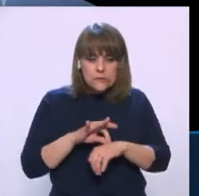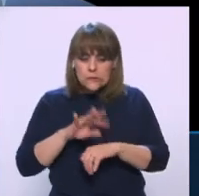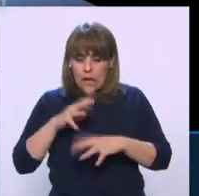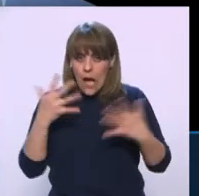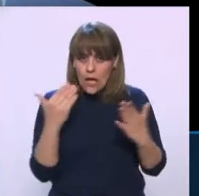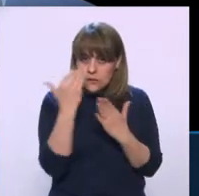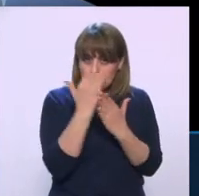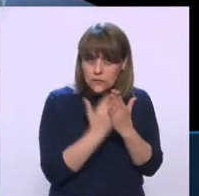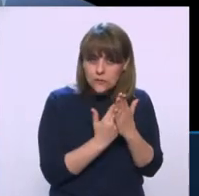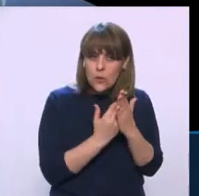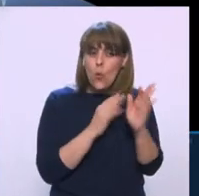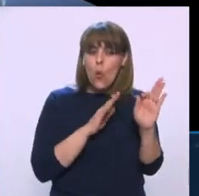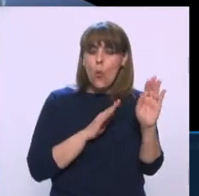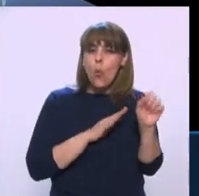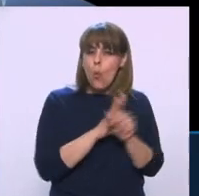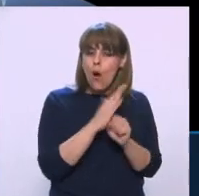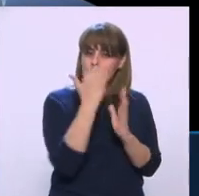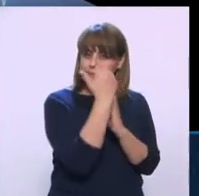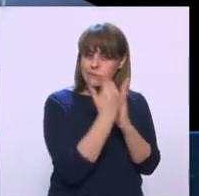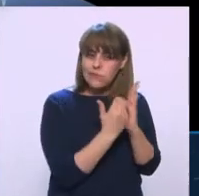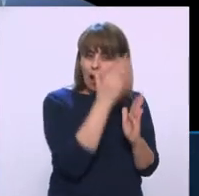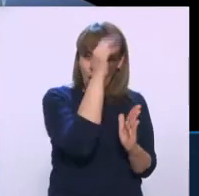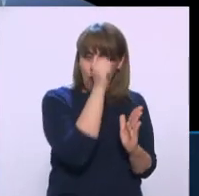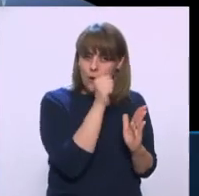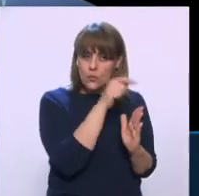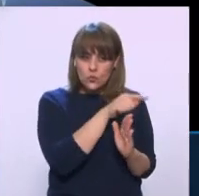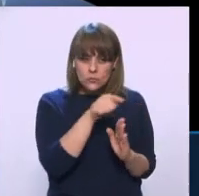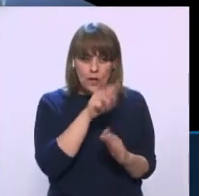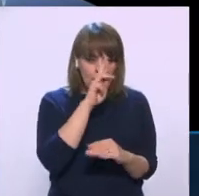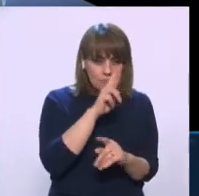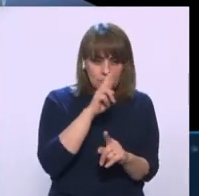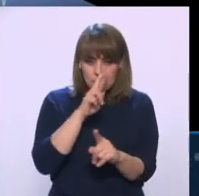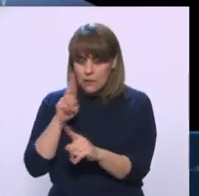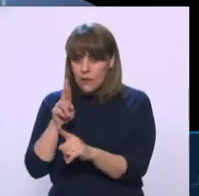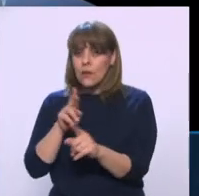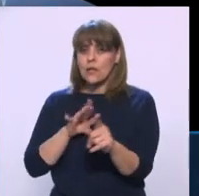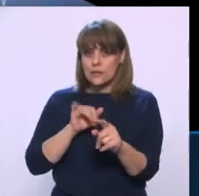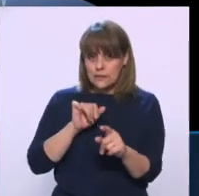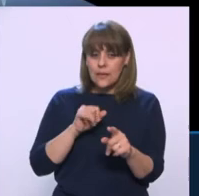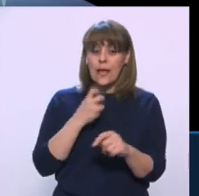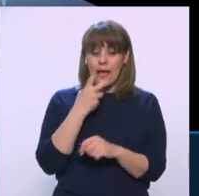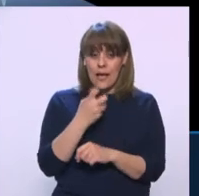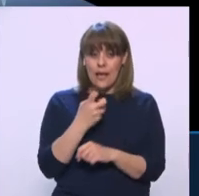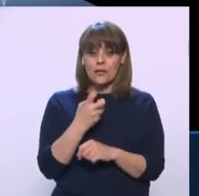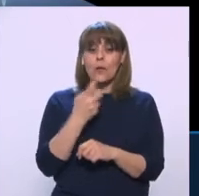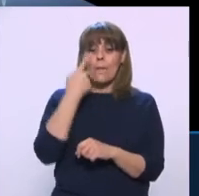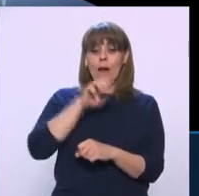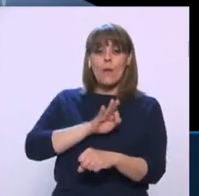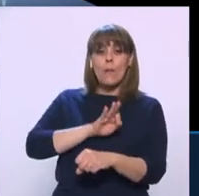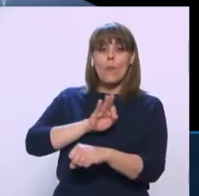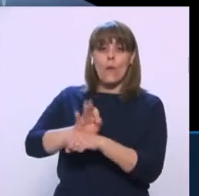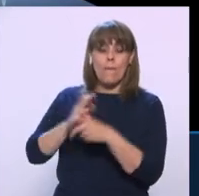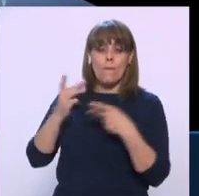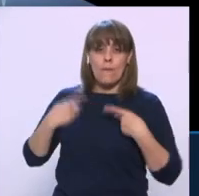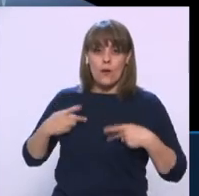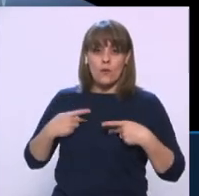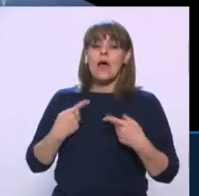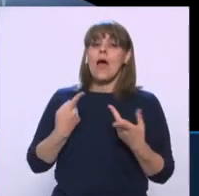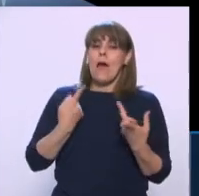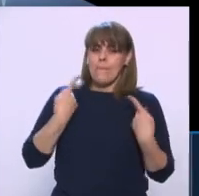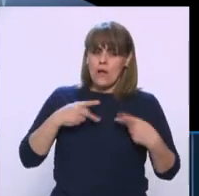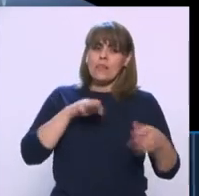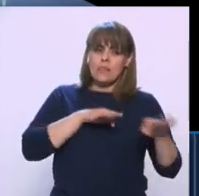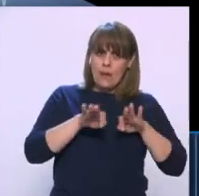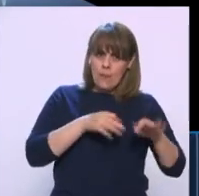que se respeten los acuerdos que se tomaron y lo que protege a las personas, tanto trabajadores como